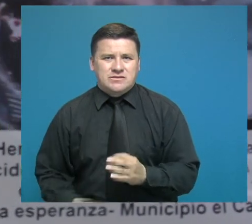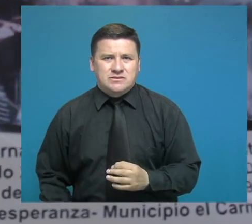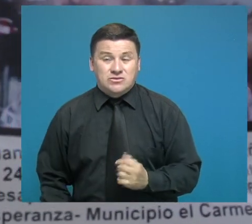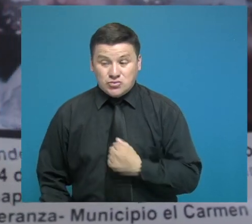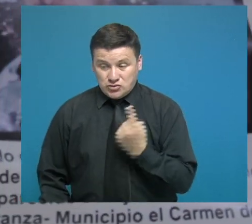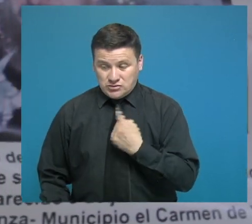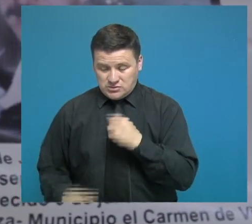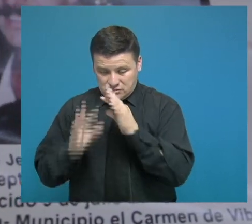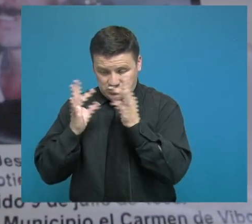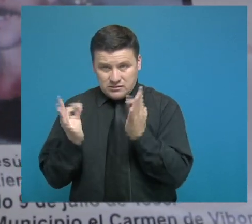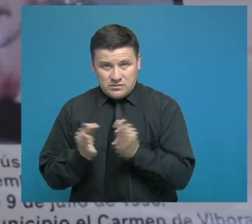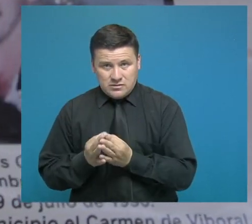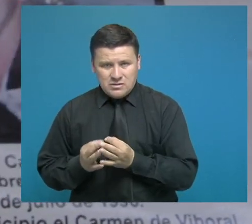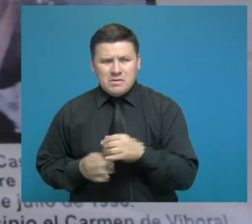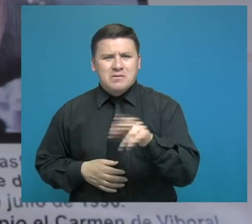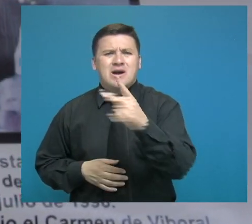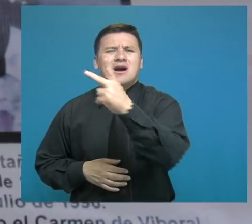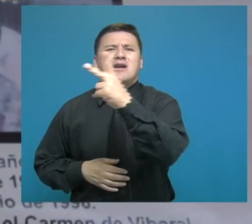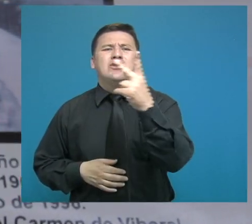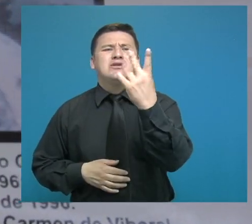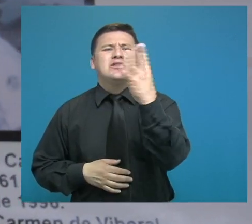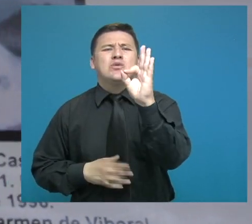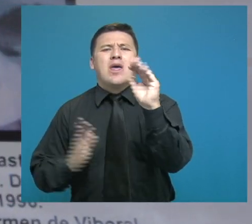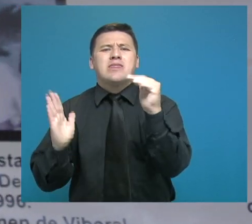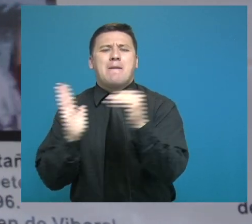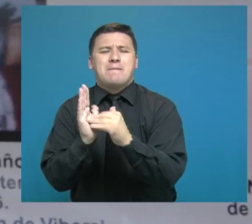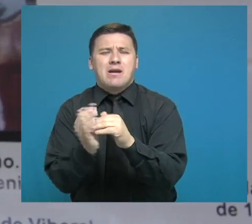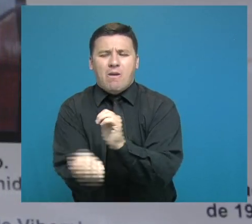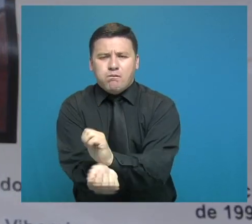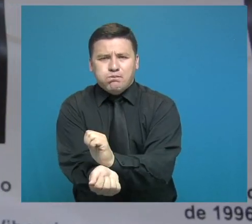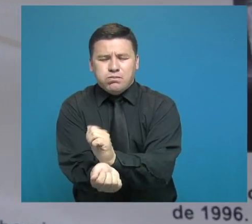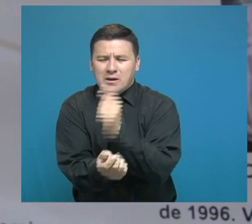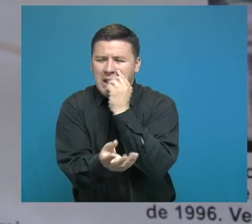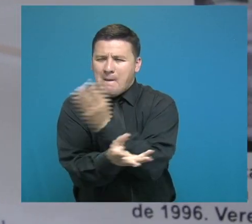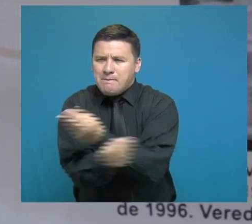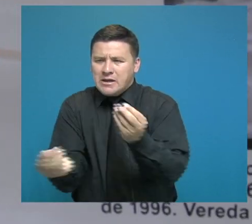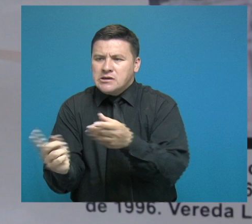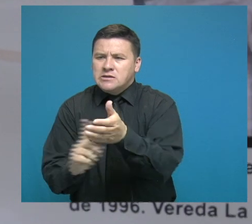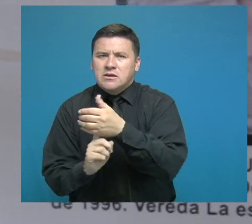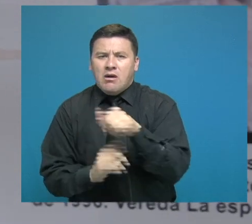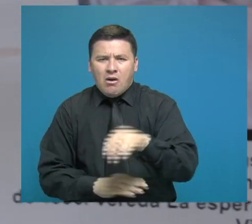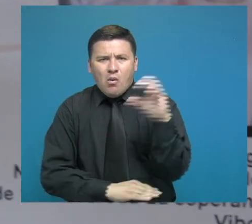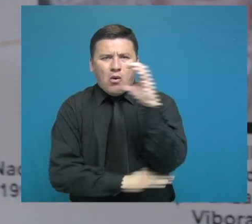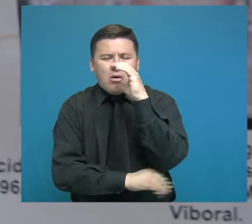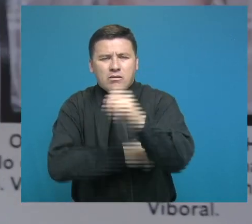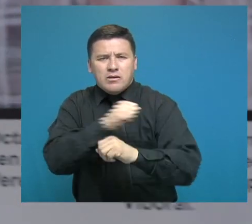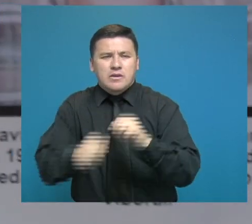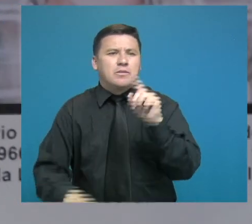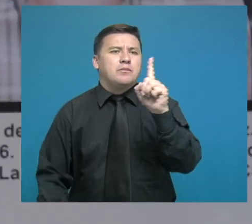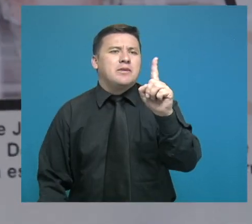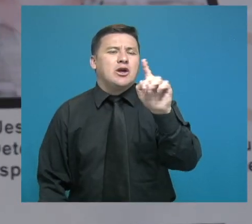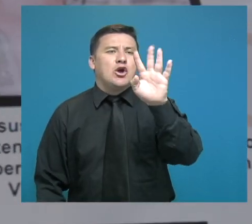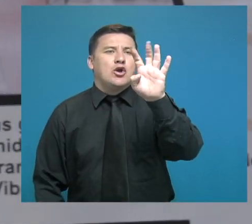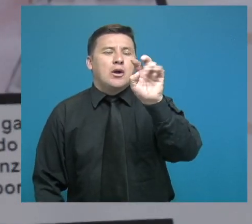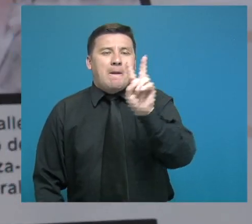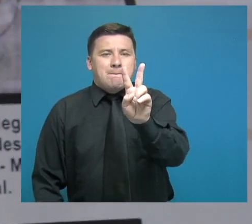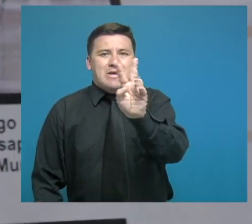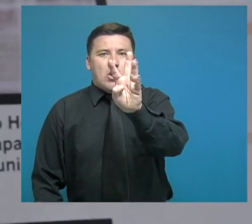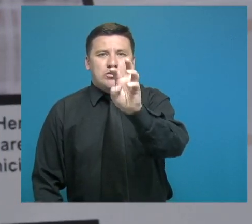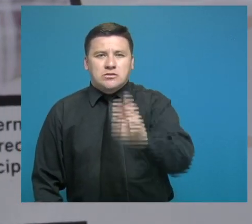familiares. Y no solo a mis familiares, sino más de 250 mil detenidos y desaparecidos que tiene Colombia desde